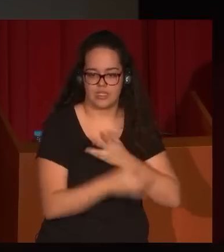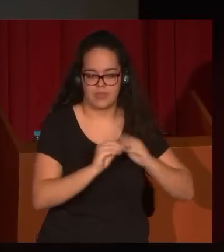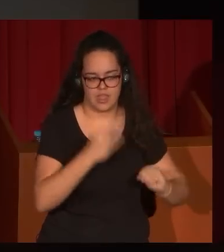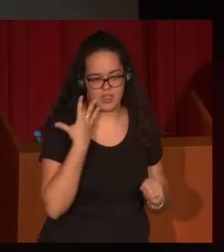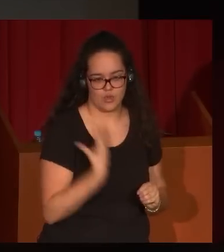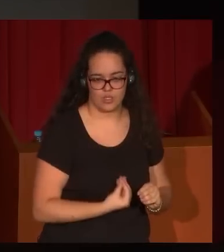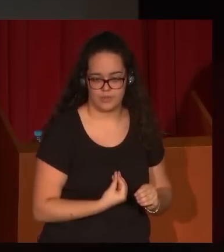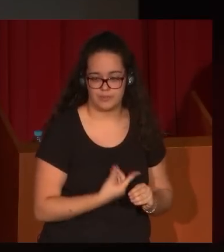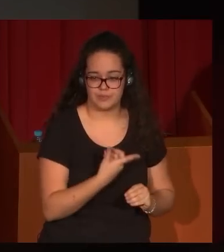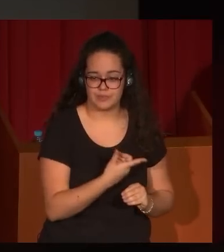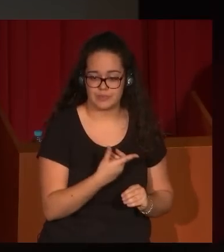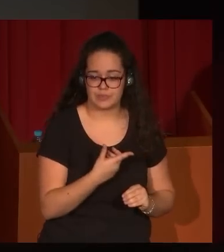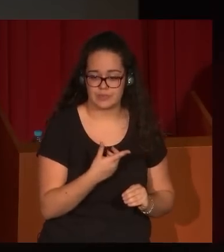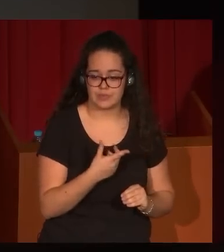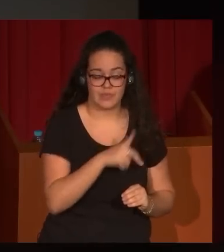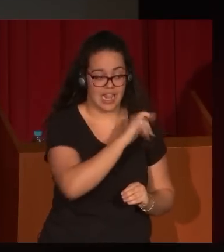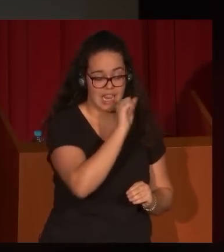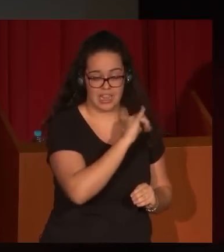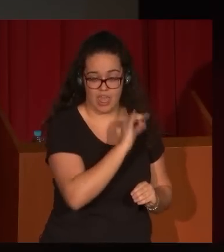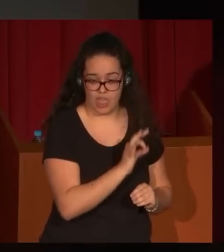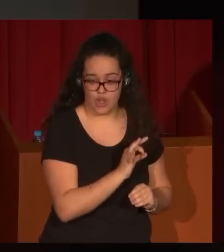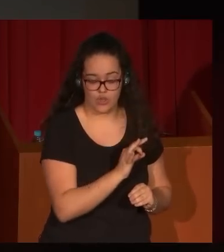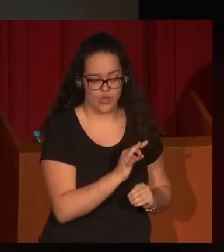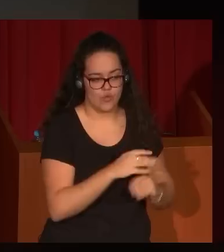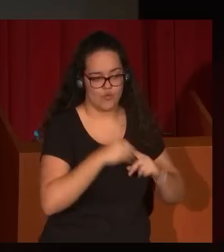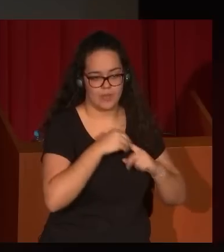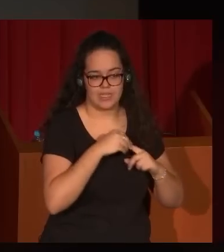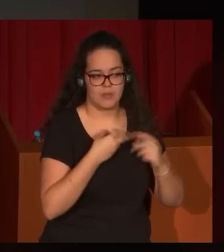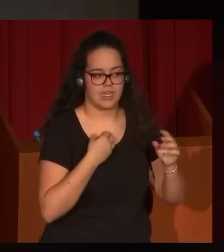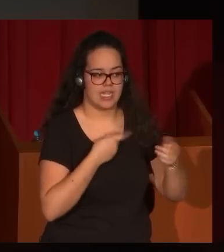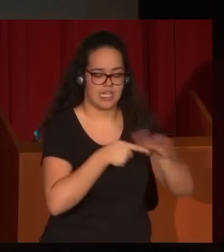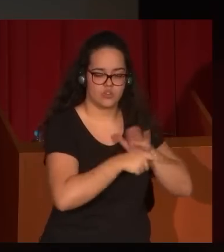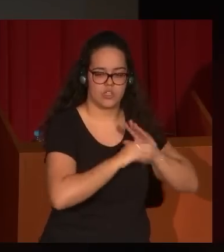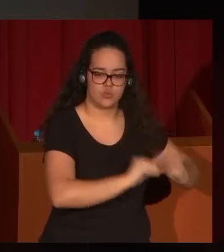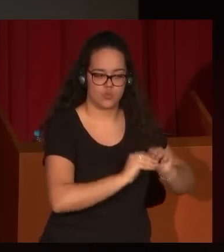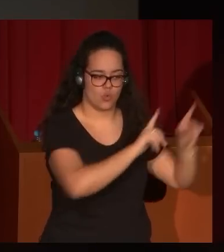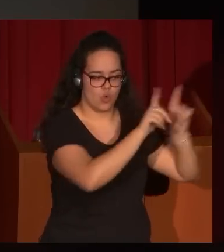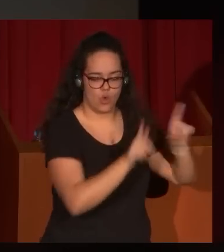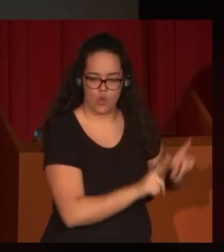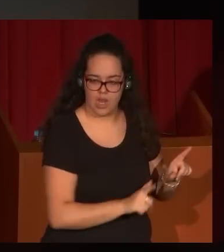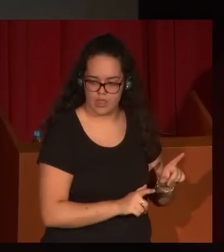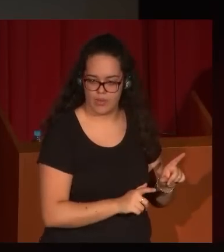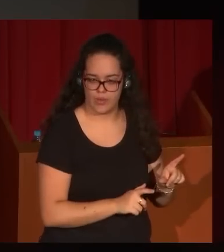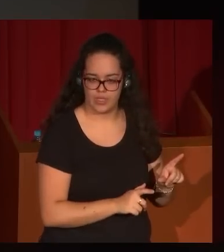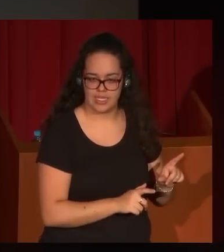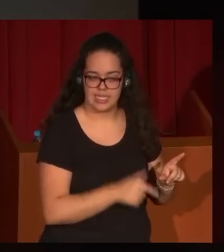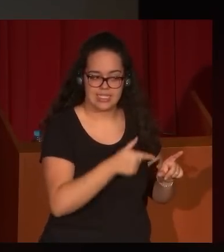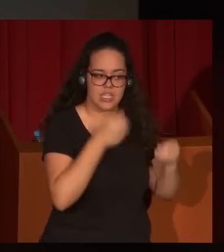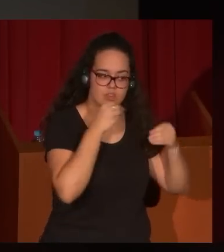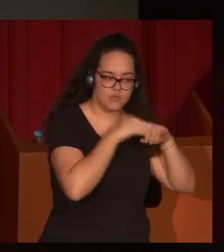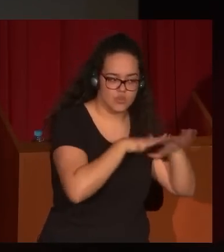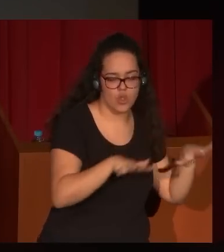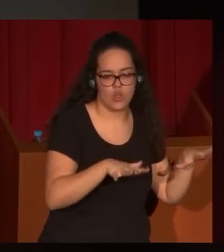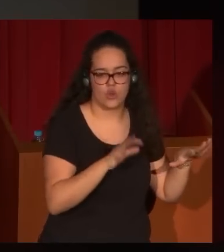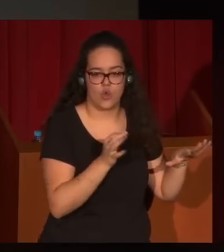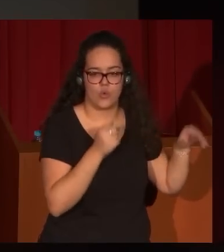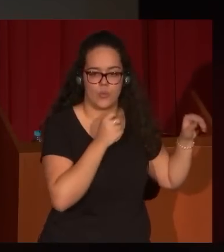Lázaro es fundamental a la hora de gestionar su colección y esta difusión o puesta en